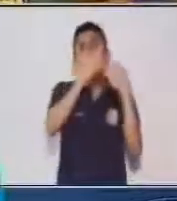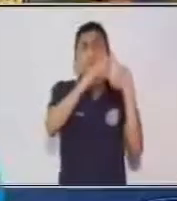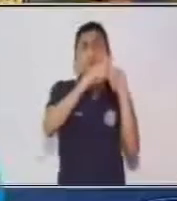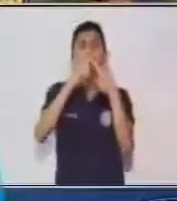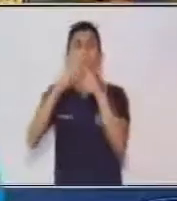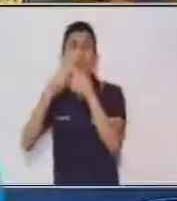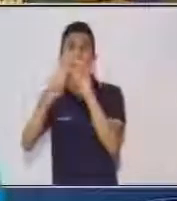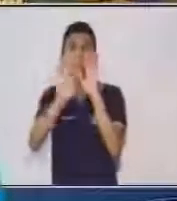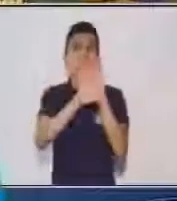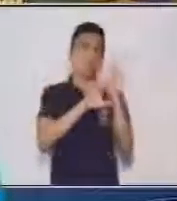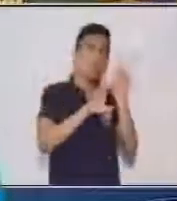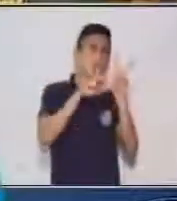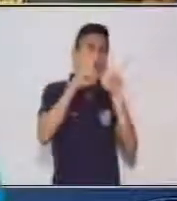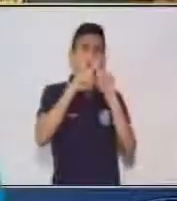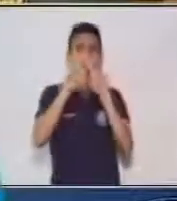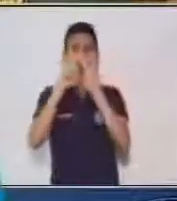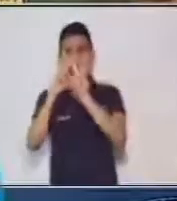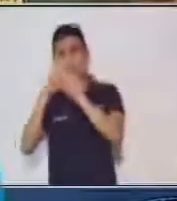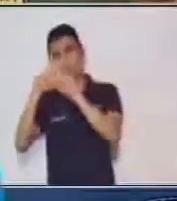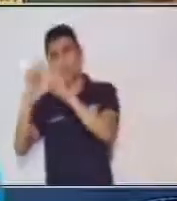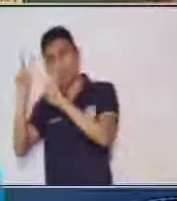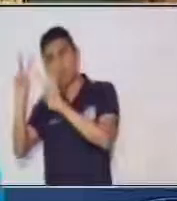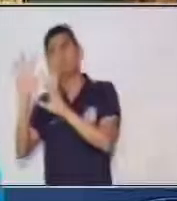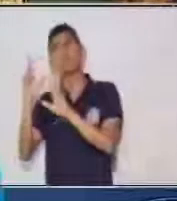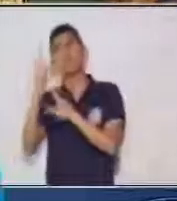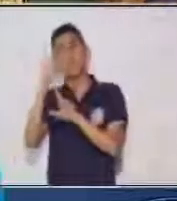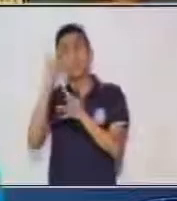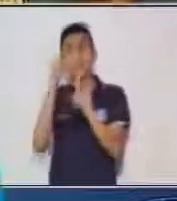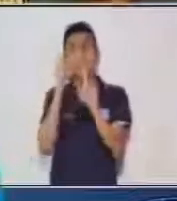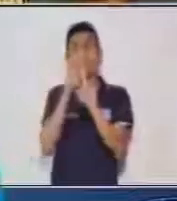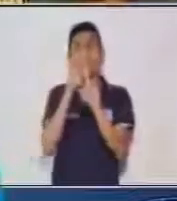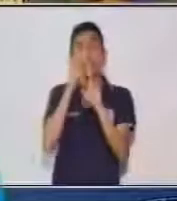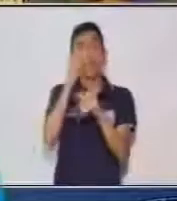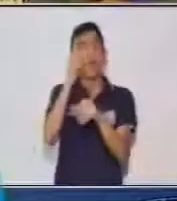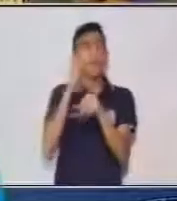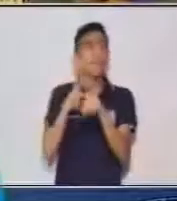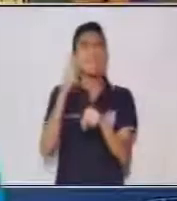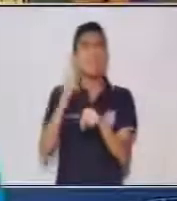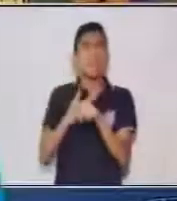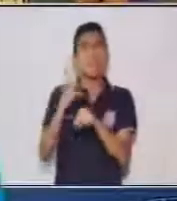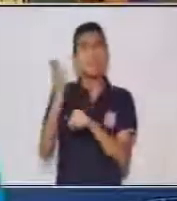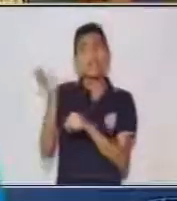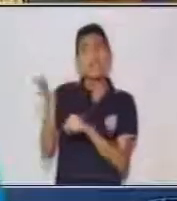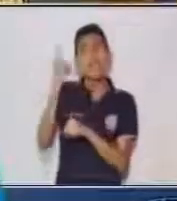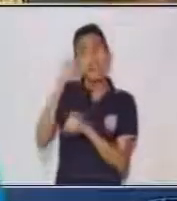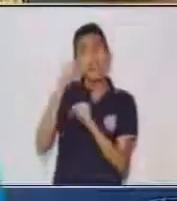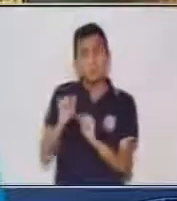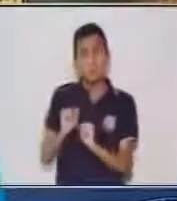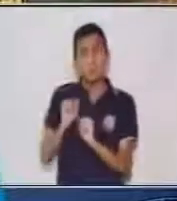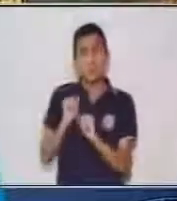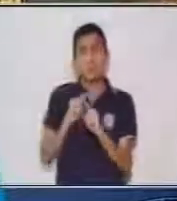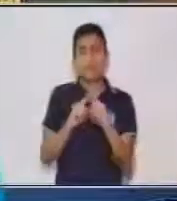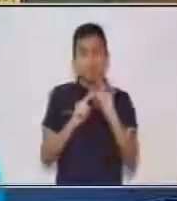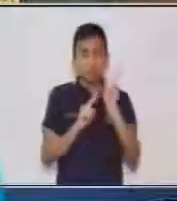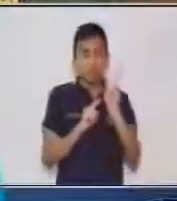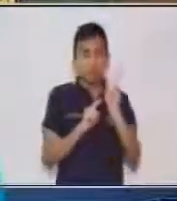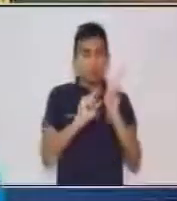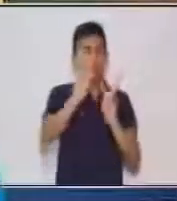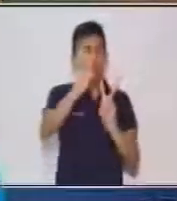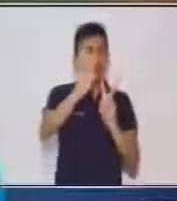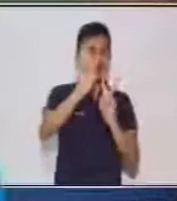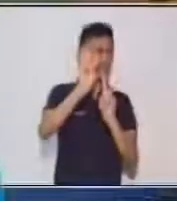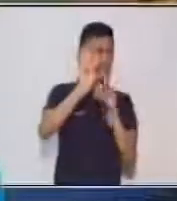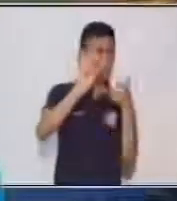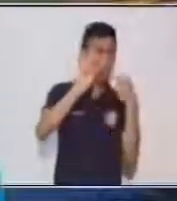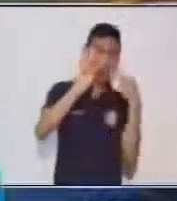es el cubo y que lo vamos a multiplicar las veces que nos lo estén solicitando. En